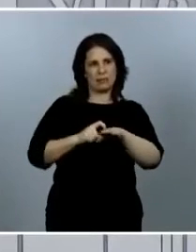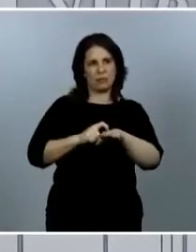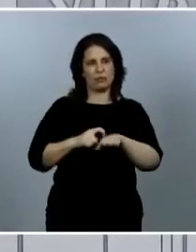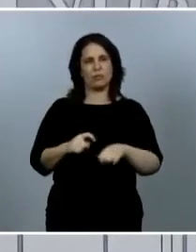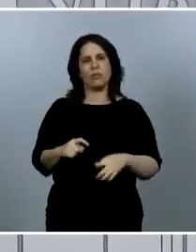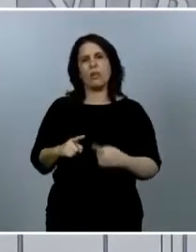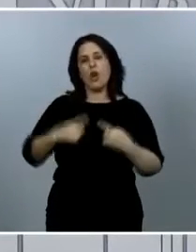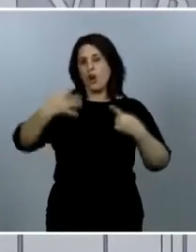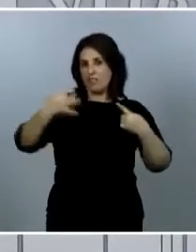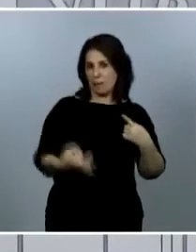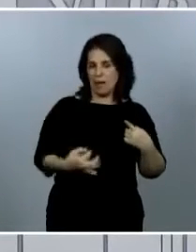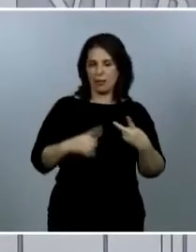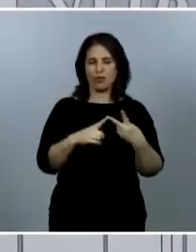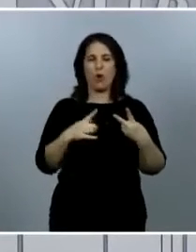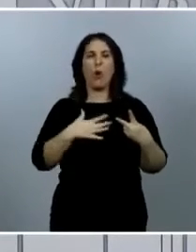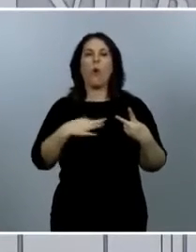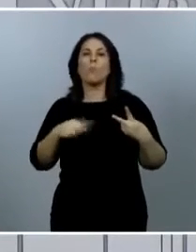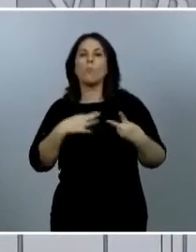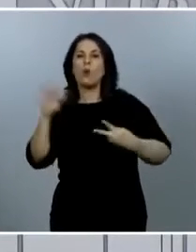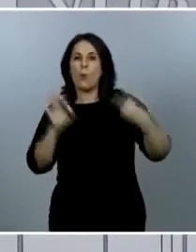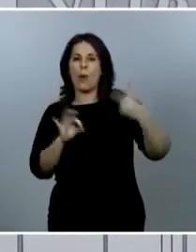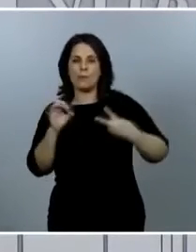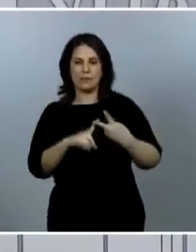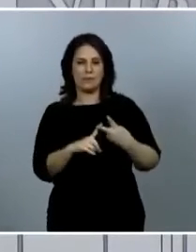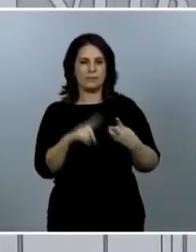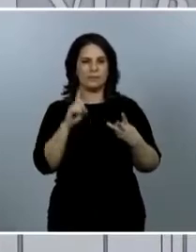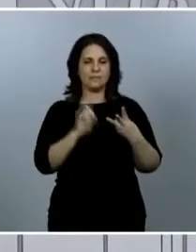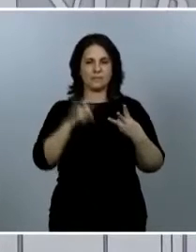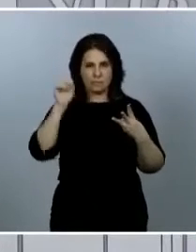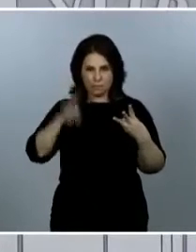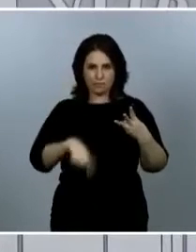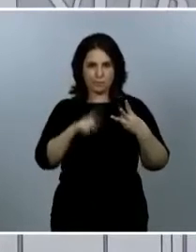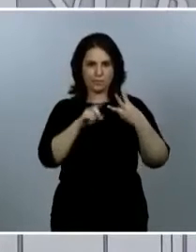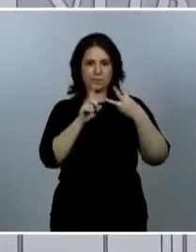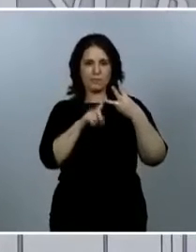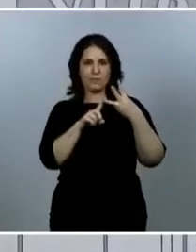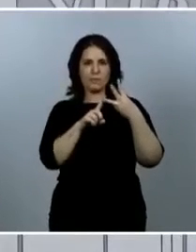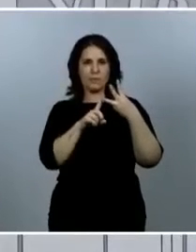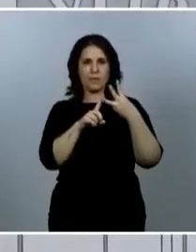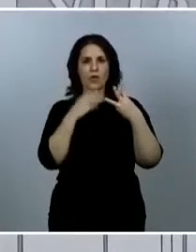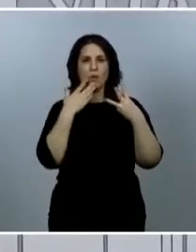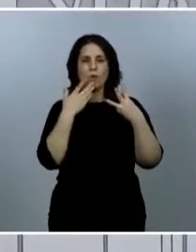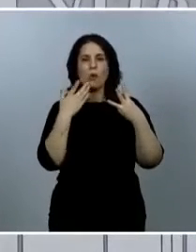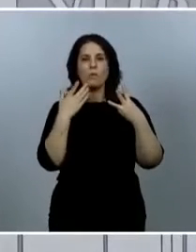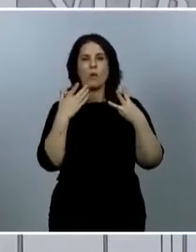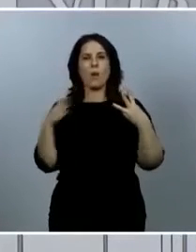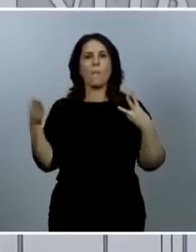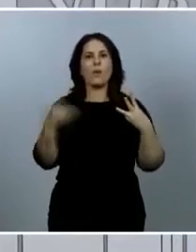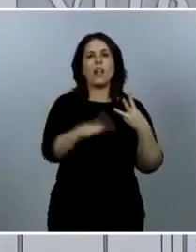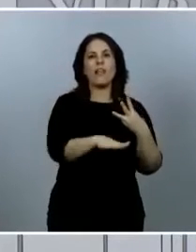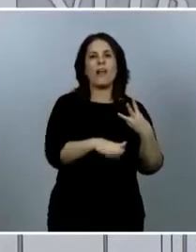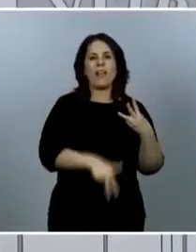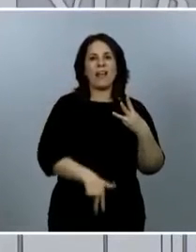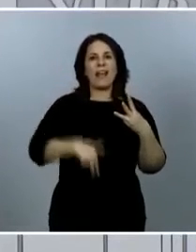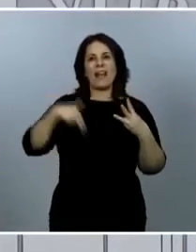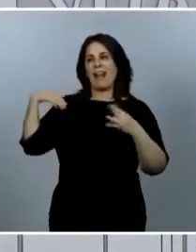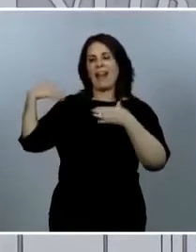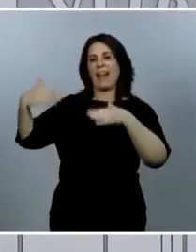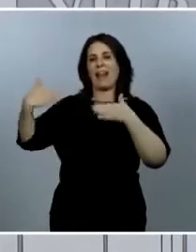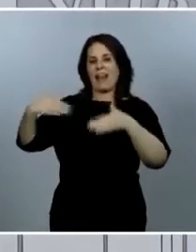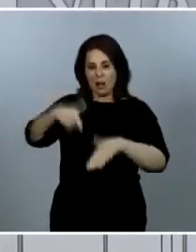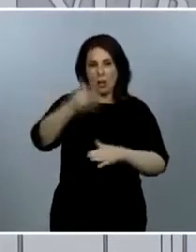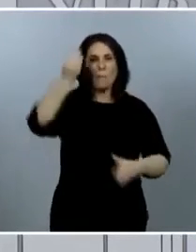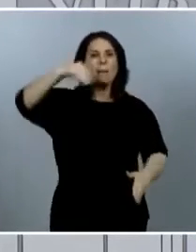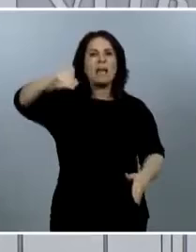datos de los probables y como saben muy bien tenemos los datos de nuestros excesos de mortalidad general en el sistema de monitorización de la